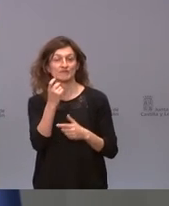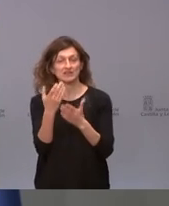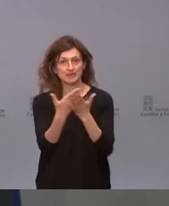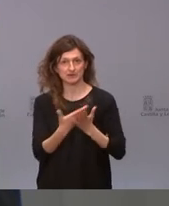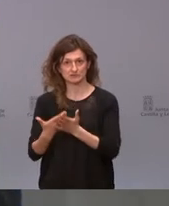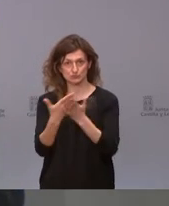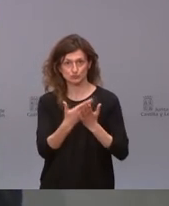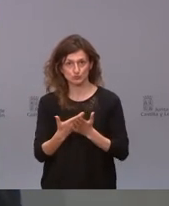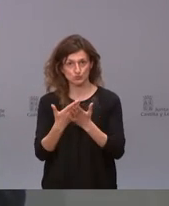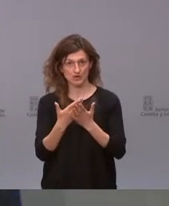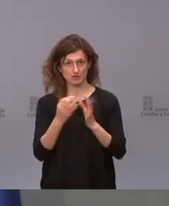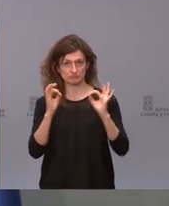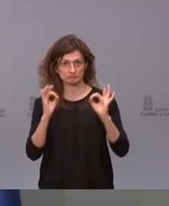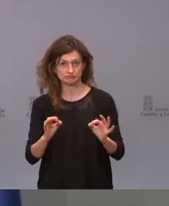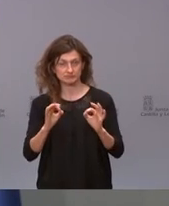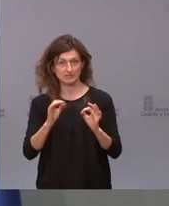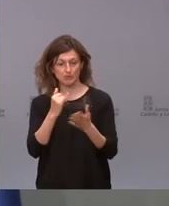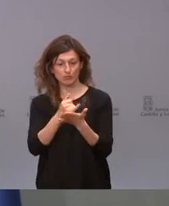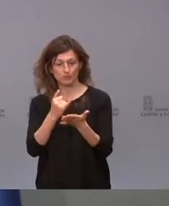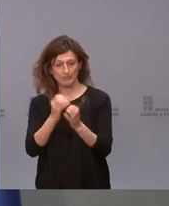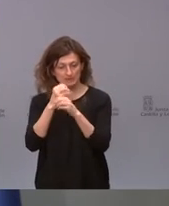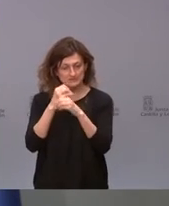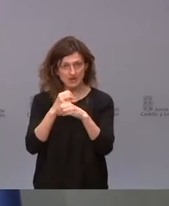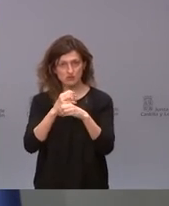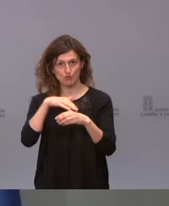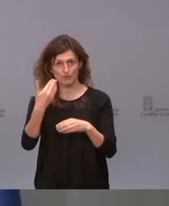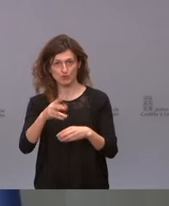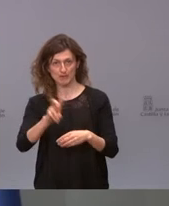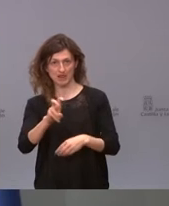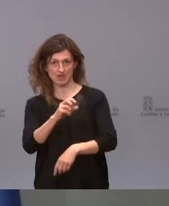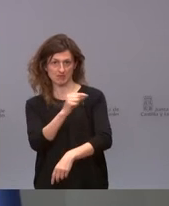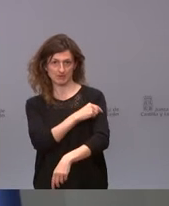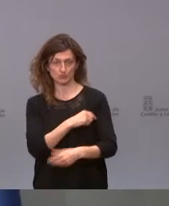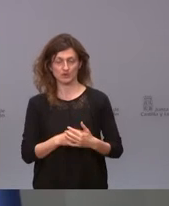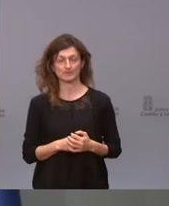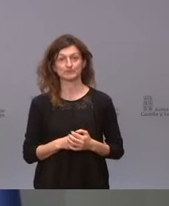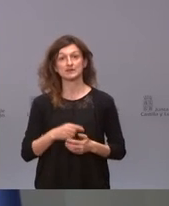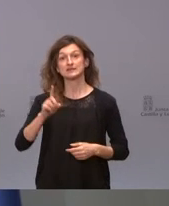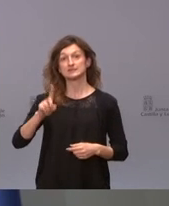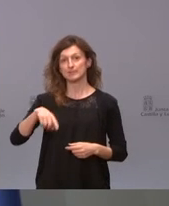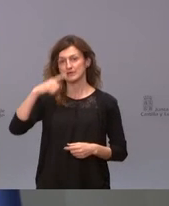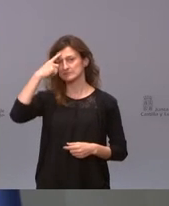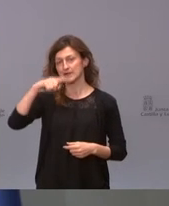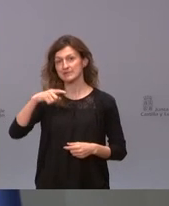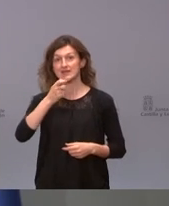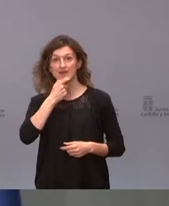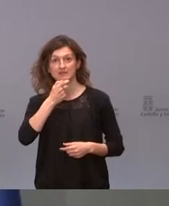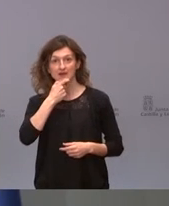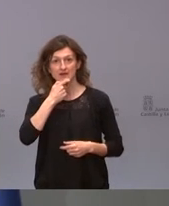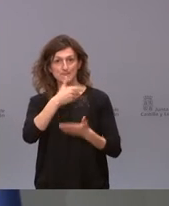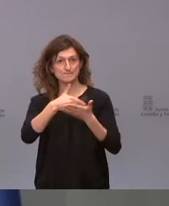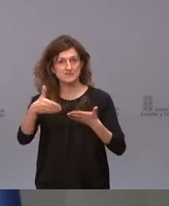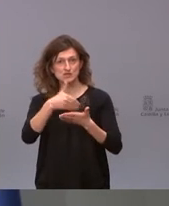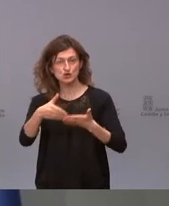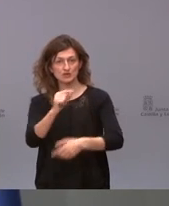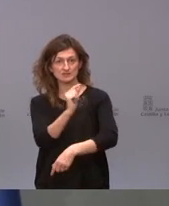en el ensayo que validó la vacuna pero también sabíamos que en Inglaterra se estaban poniendo millones de